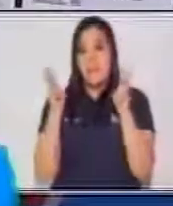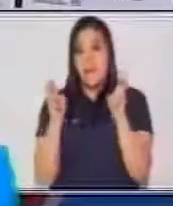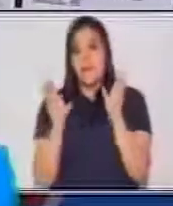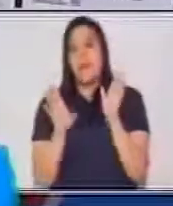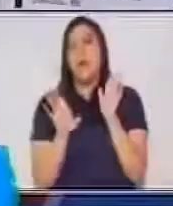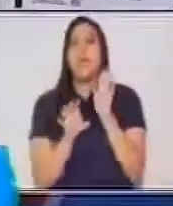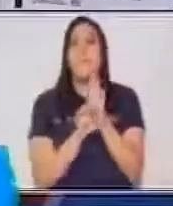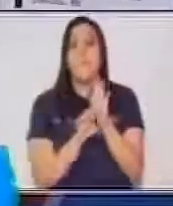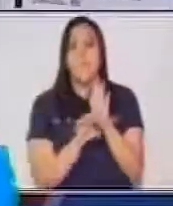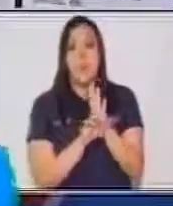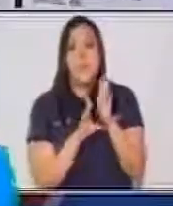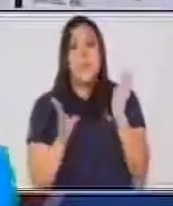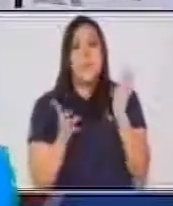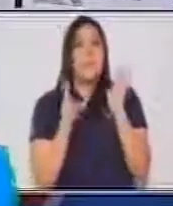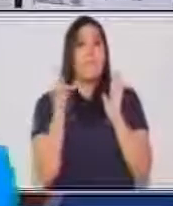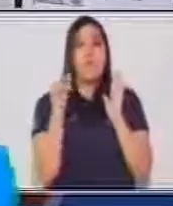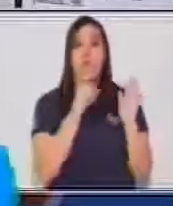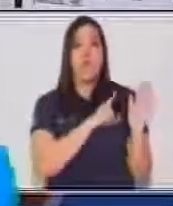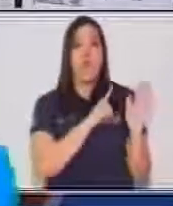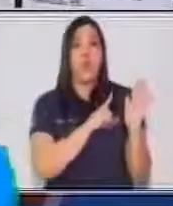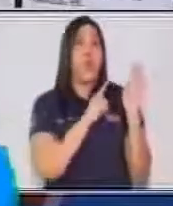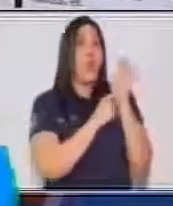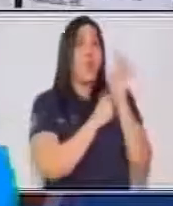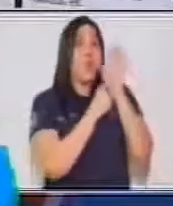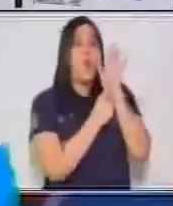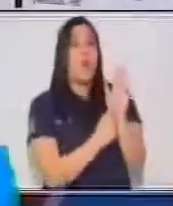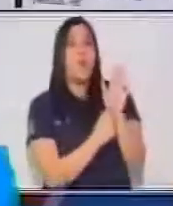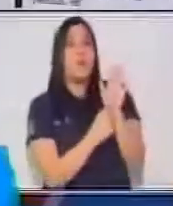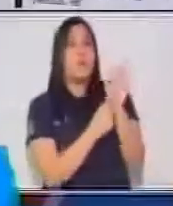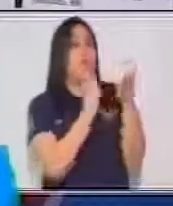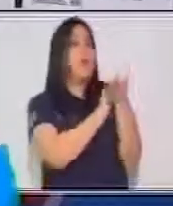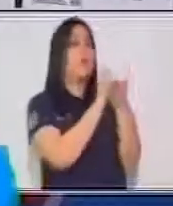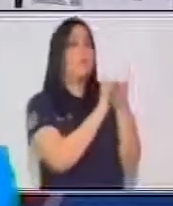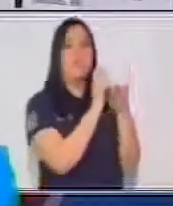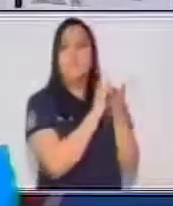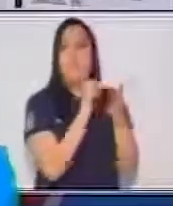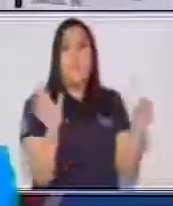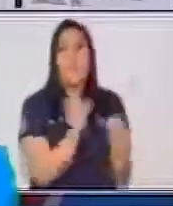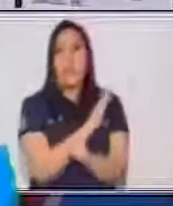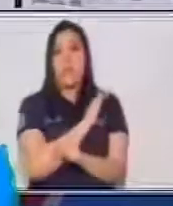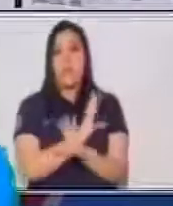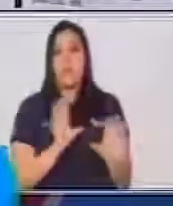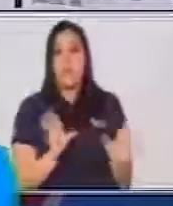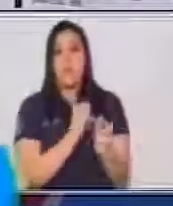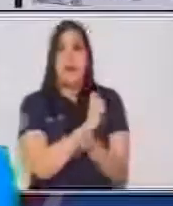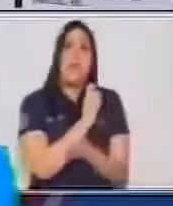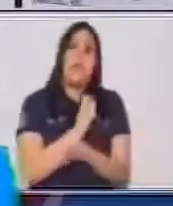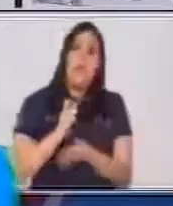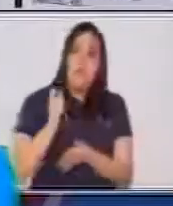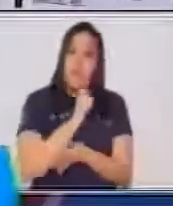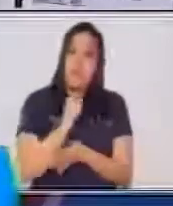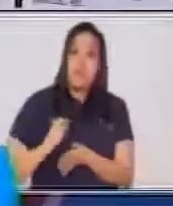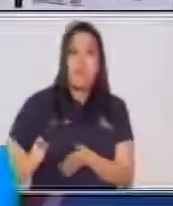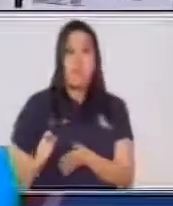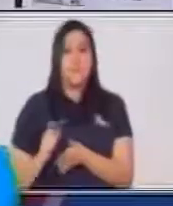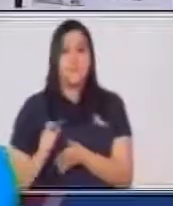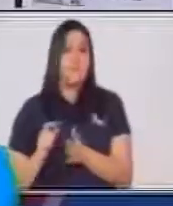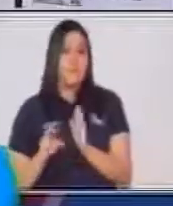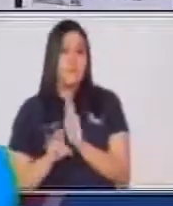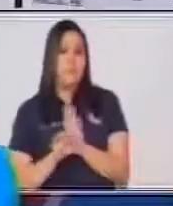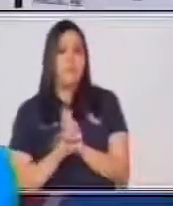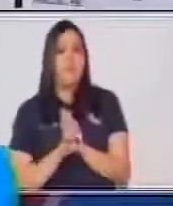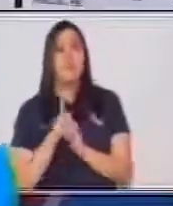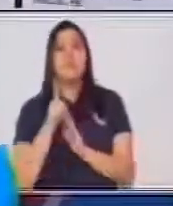solo escribir, porque se puede trabajar con escrito a mano, Un trifoliar,